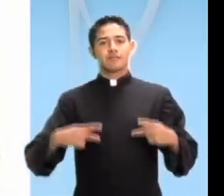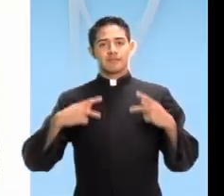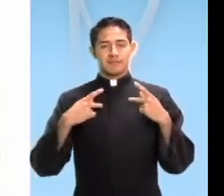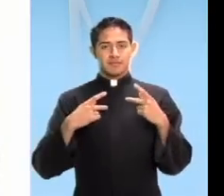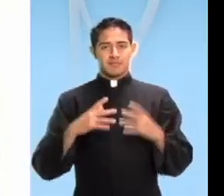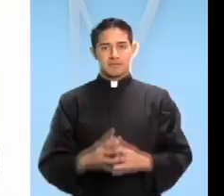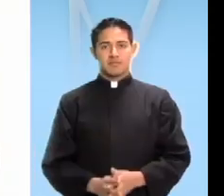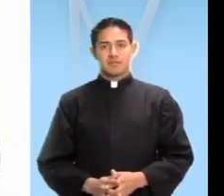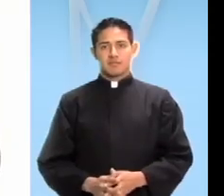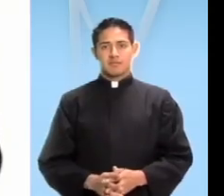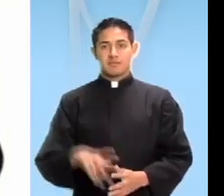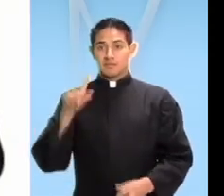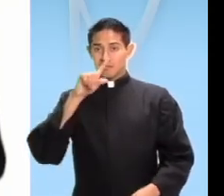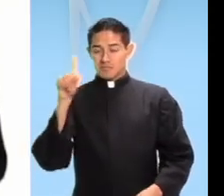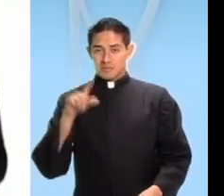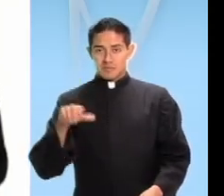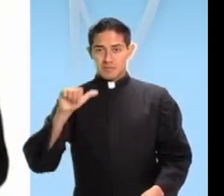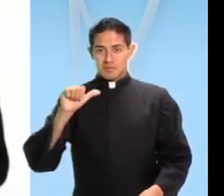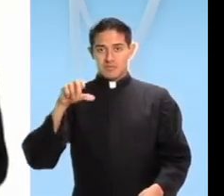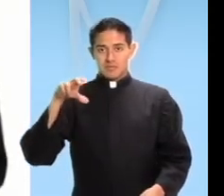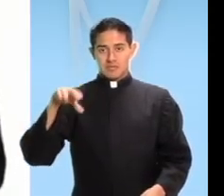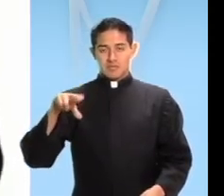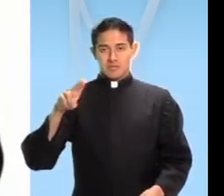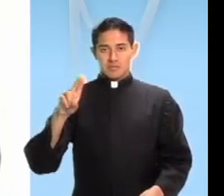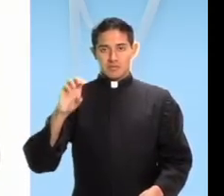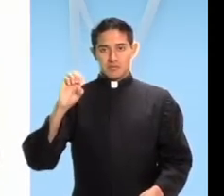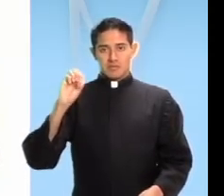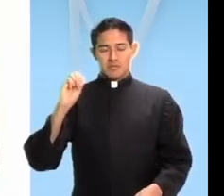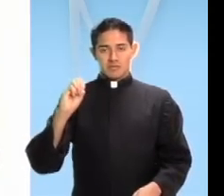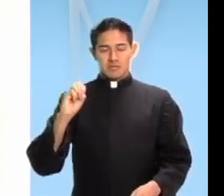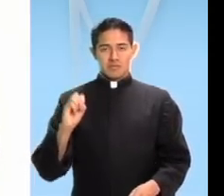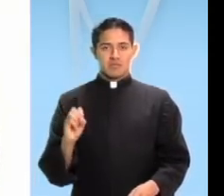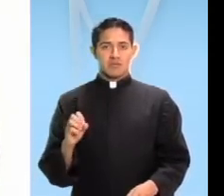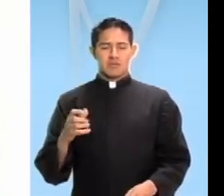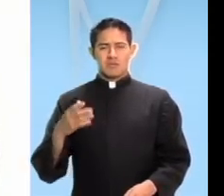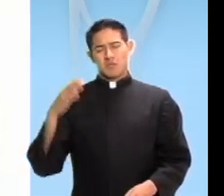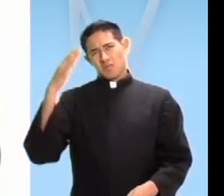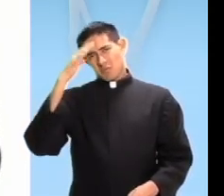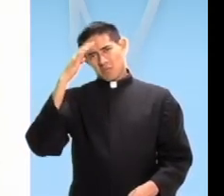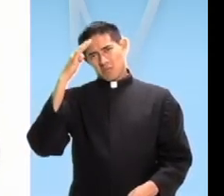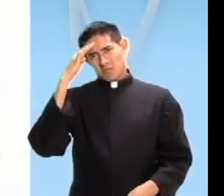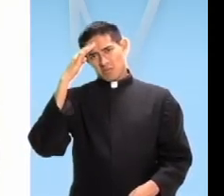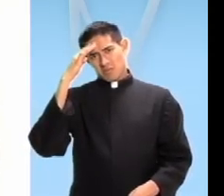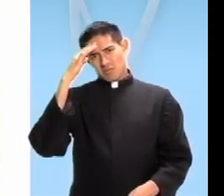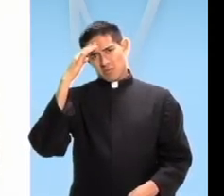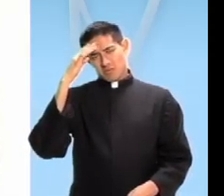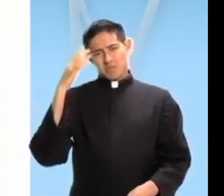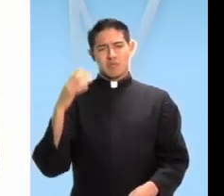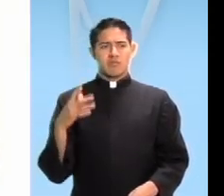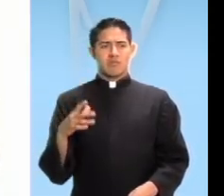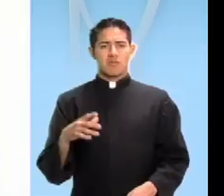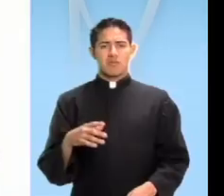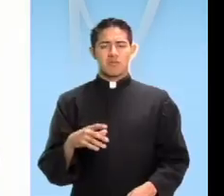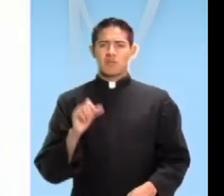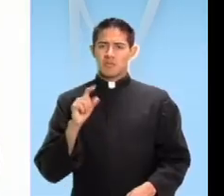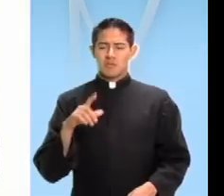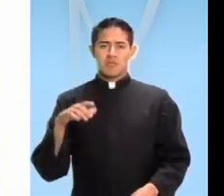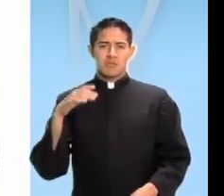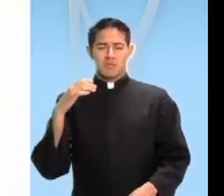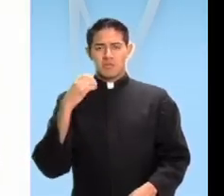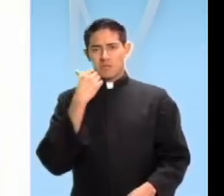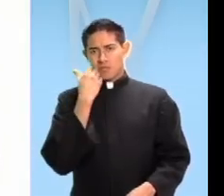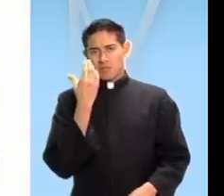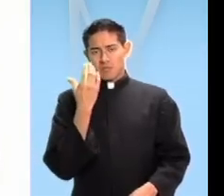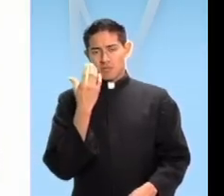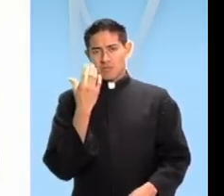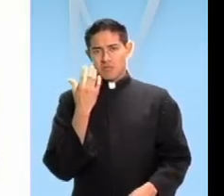Saqueo tuvo esta inquietud, tuvo este atrevimiento y Jesús también tiene el